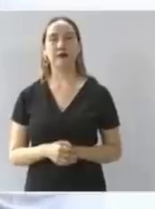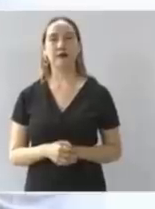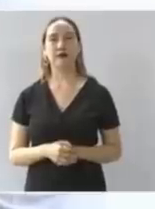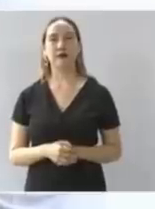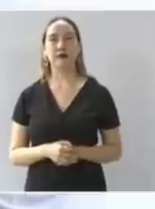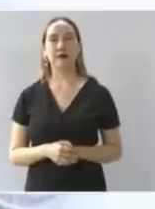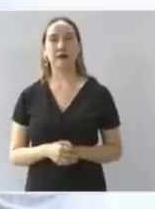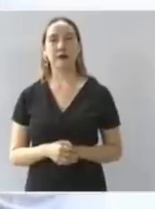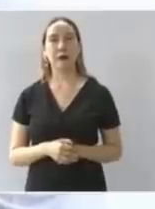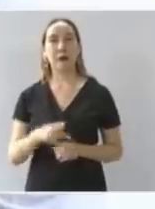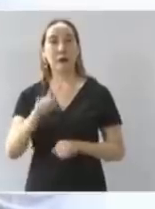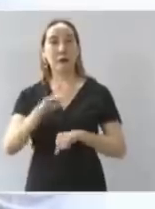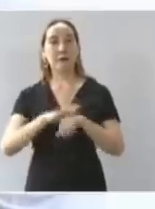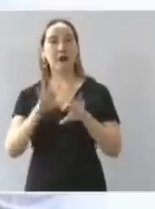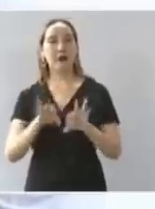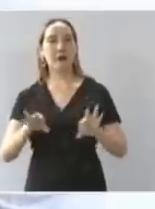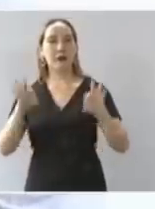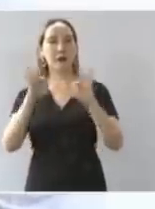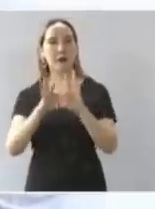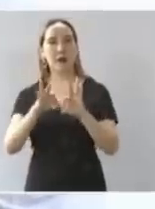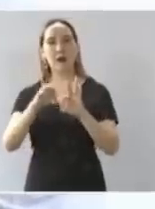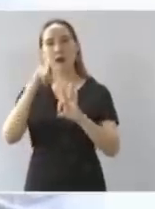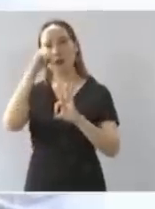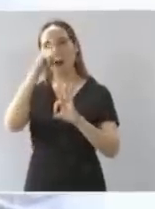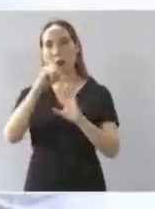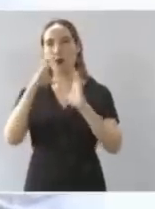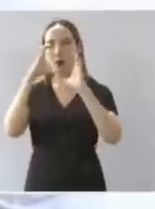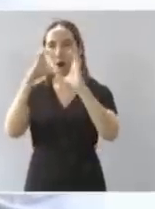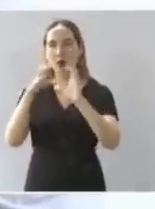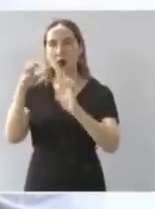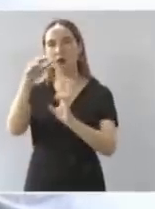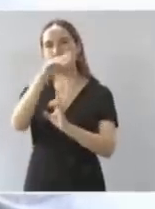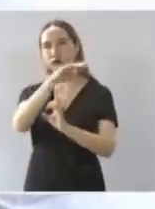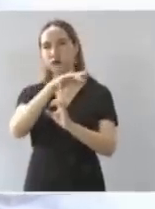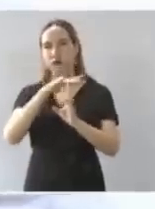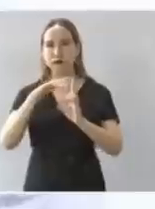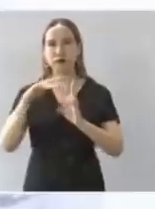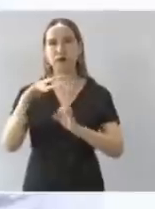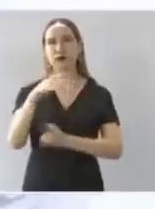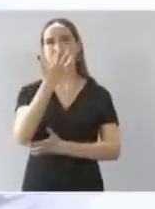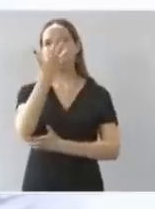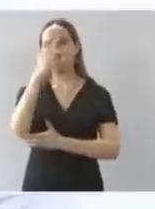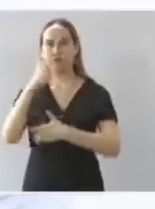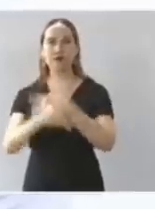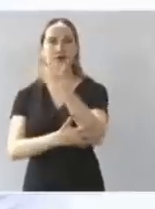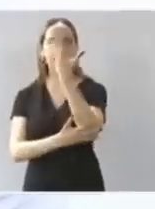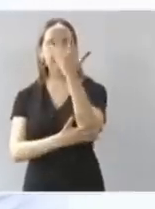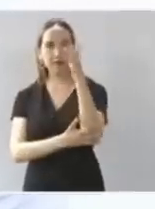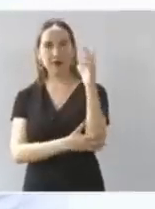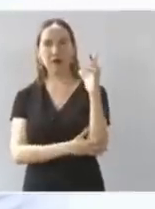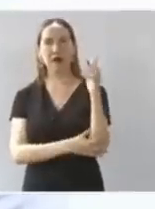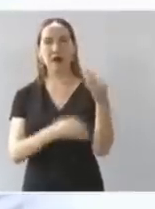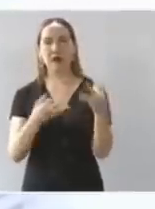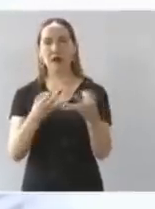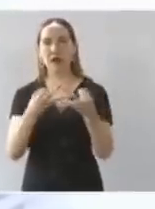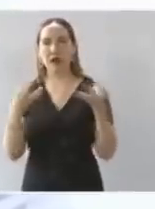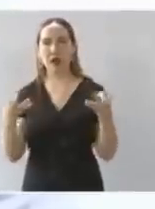el suelo que no se produzca